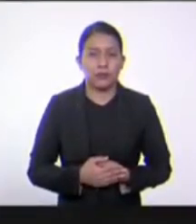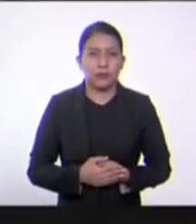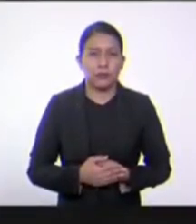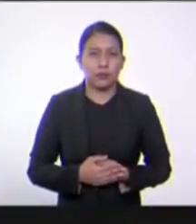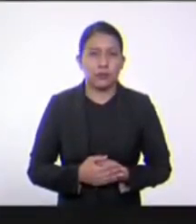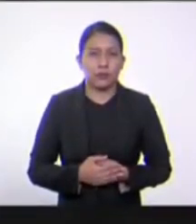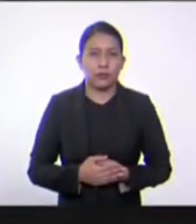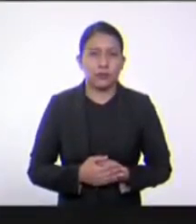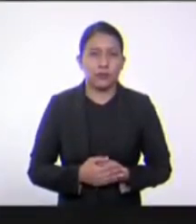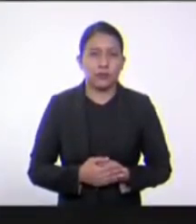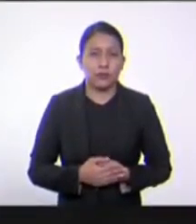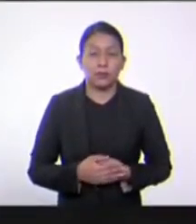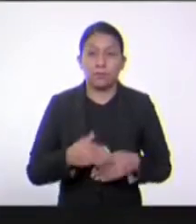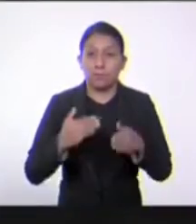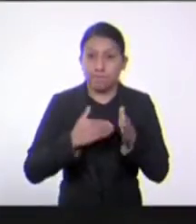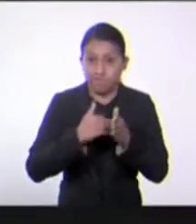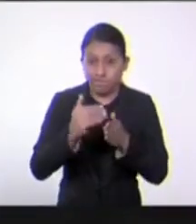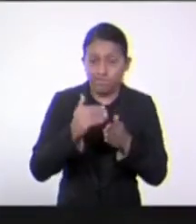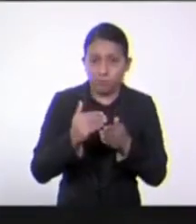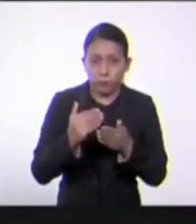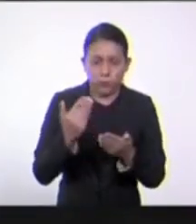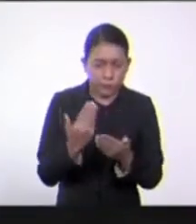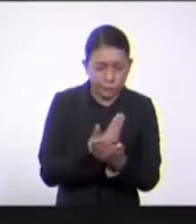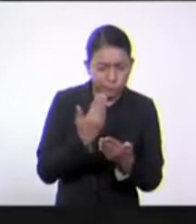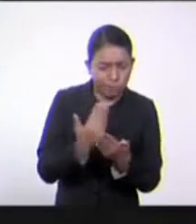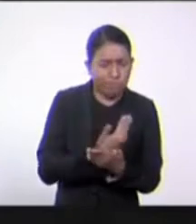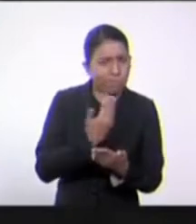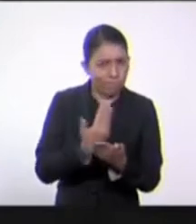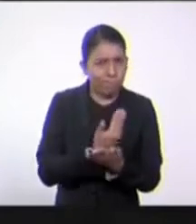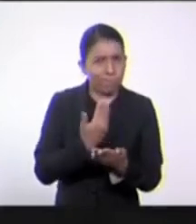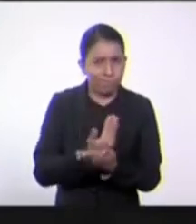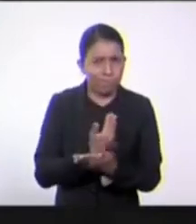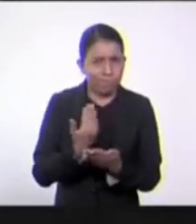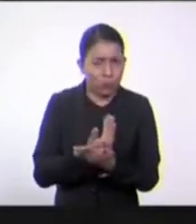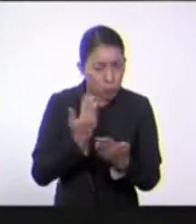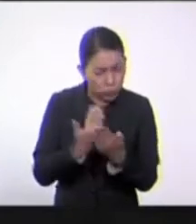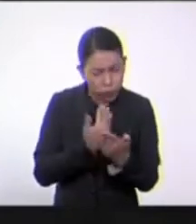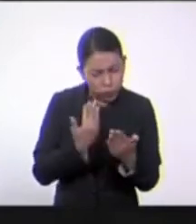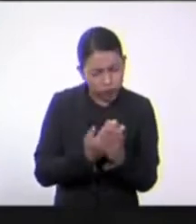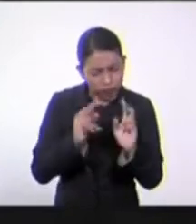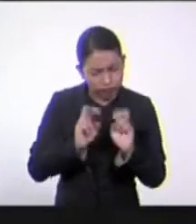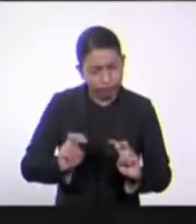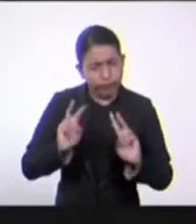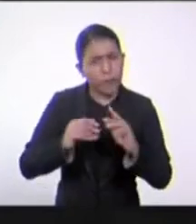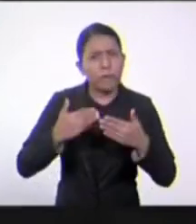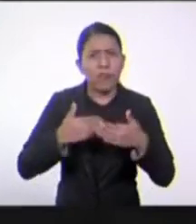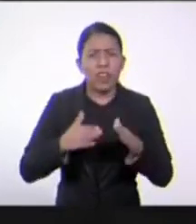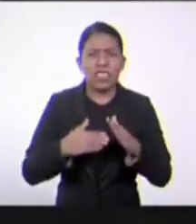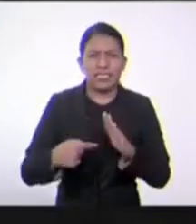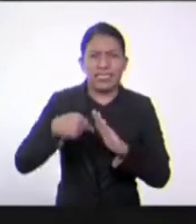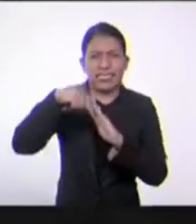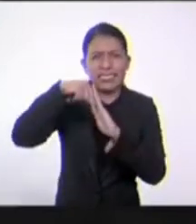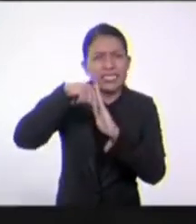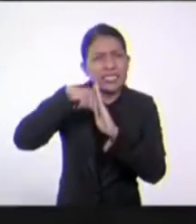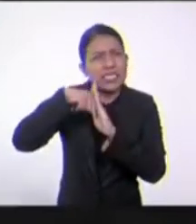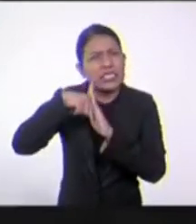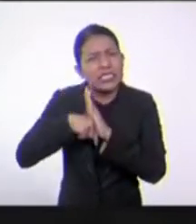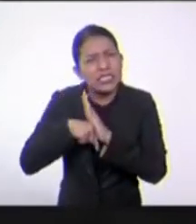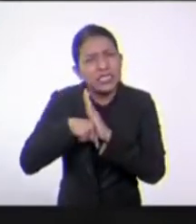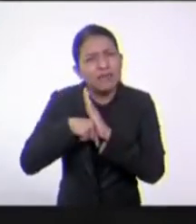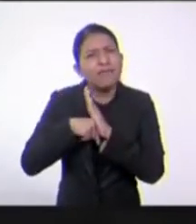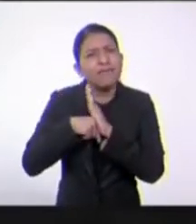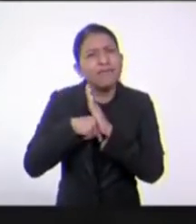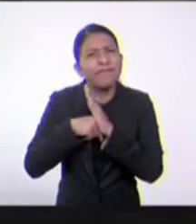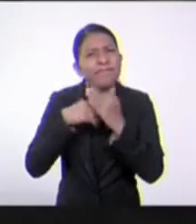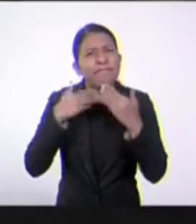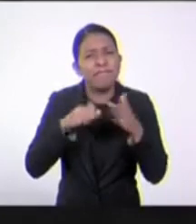A medida que los estudios sistemáticos se acompañaron de herramientas moleculares, fue notorio que la vida